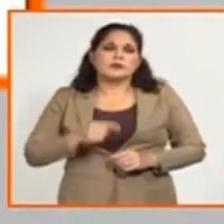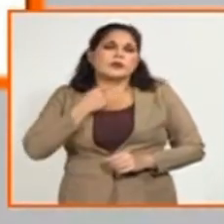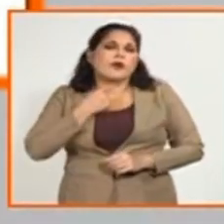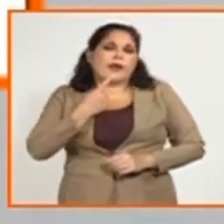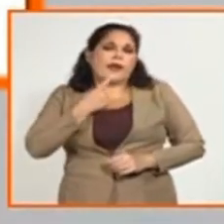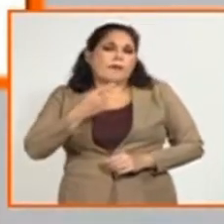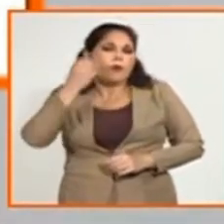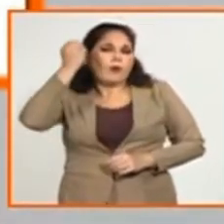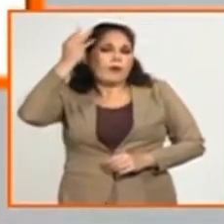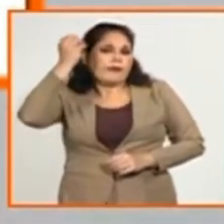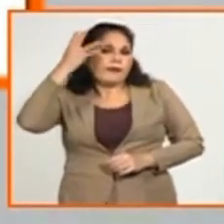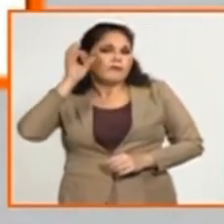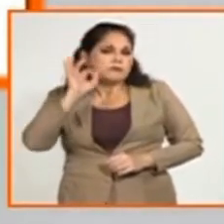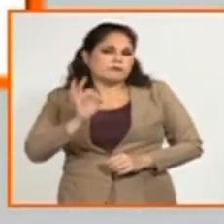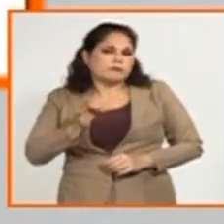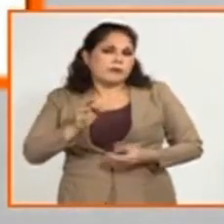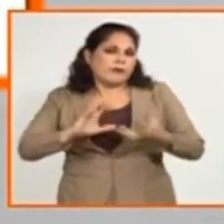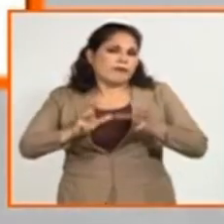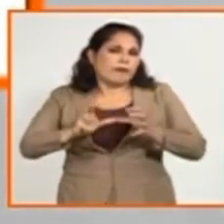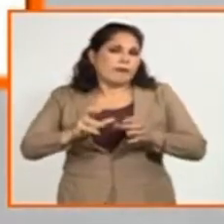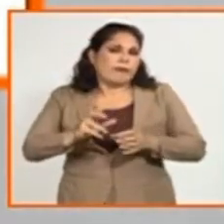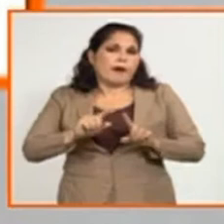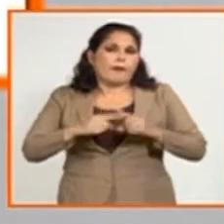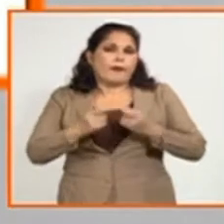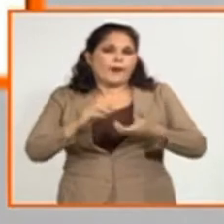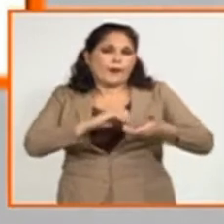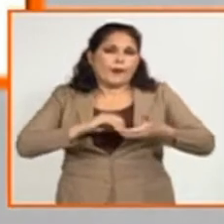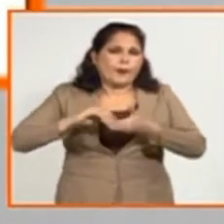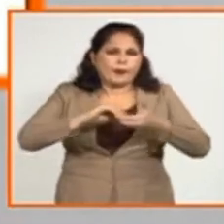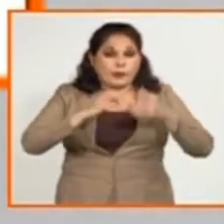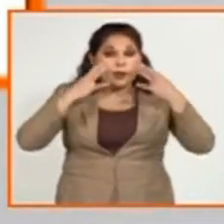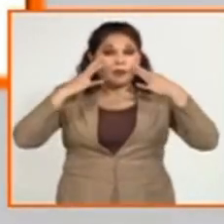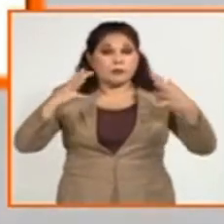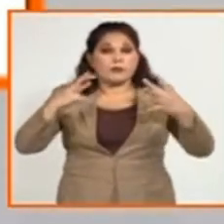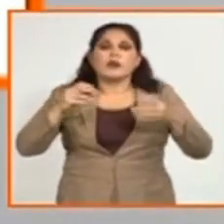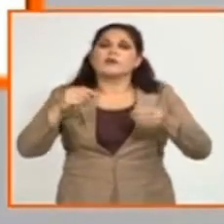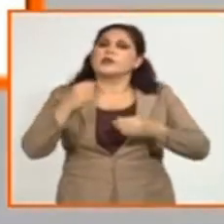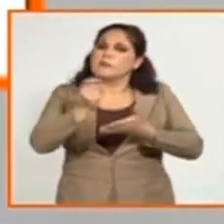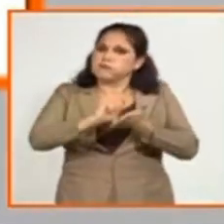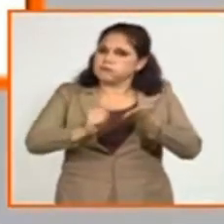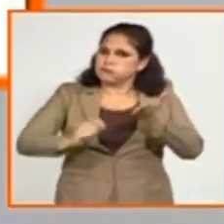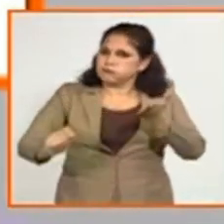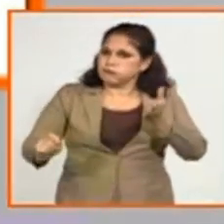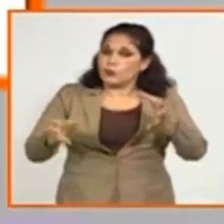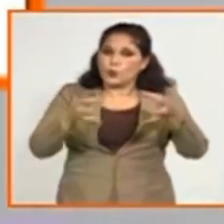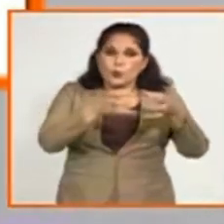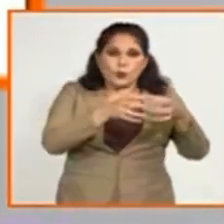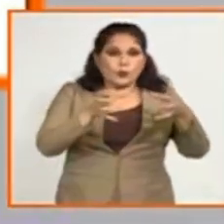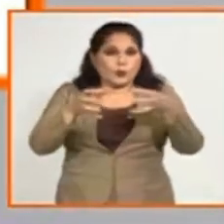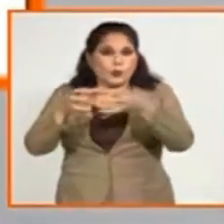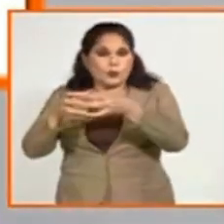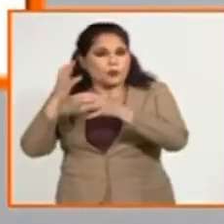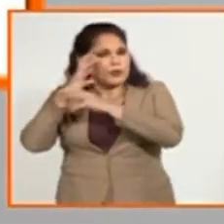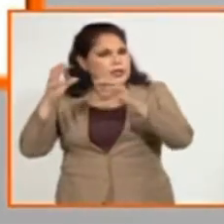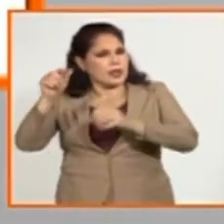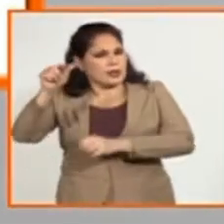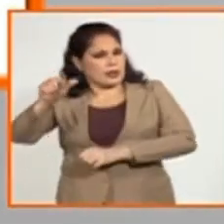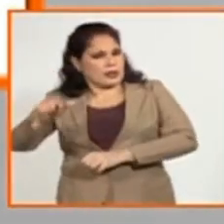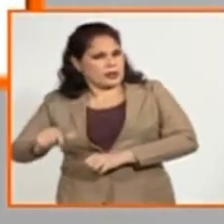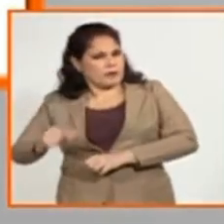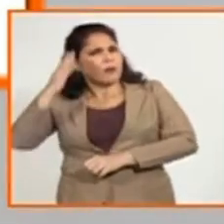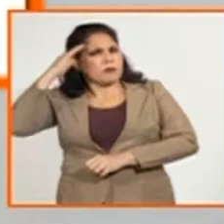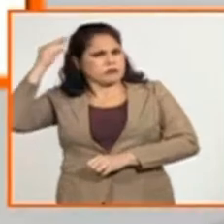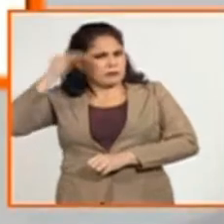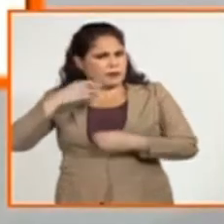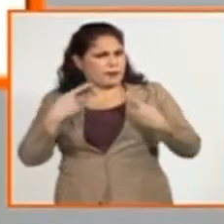innovación en esta parte. Fue dirigido por compañeros muy talentosos en estos temas y se agruparon muchos científicos, muchos conocedores de este tema y se